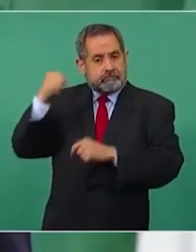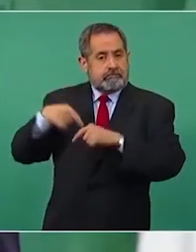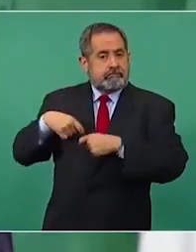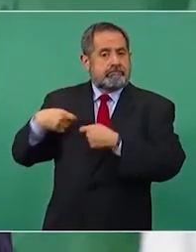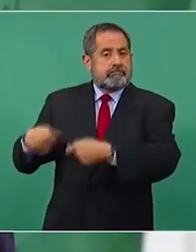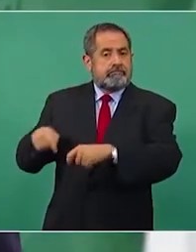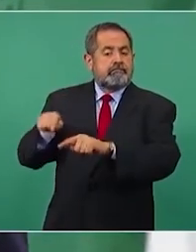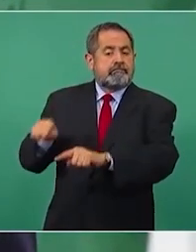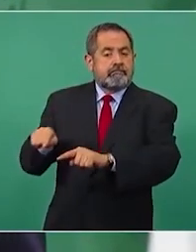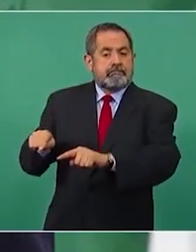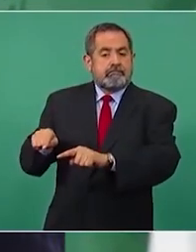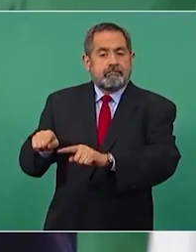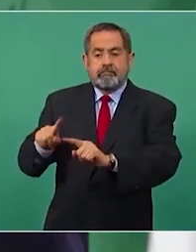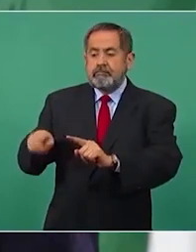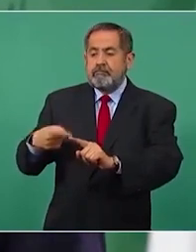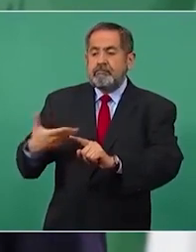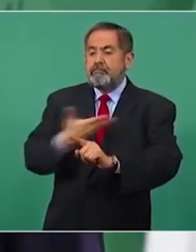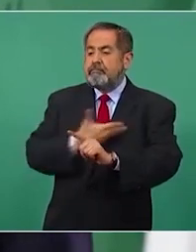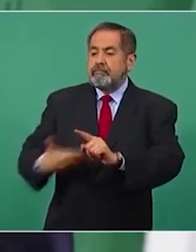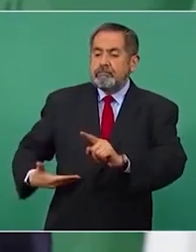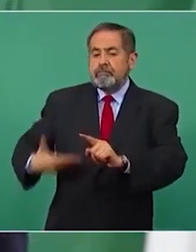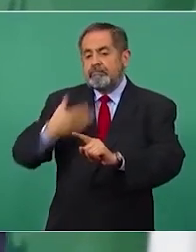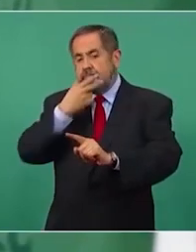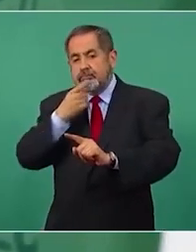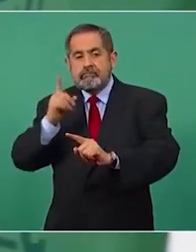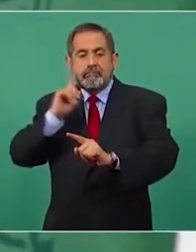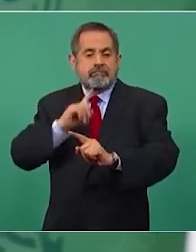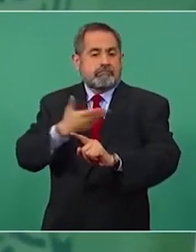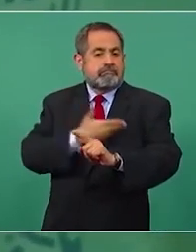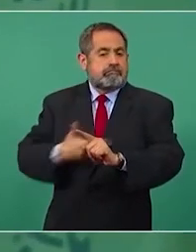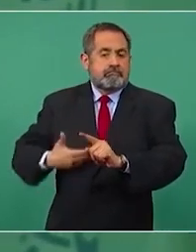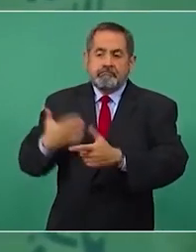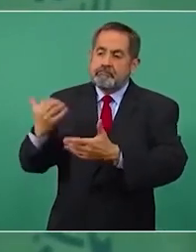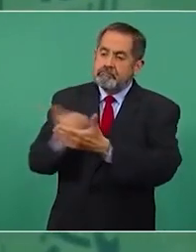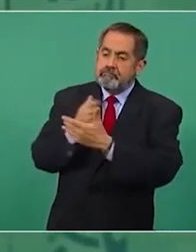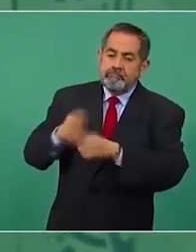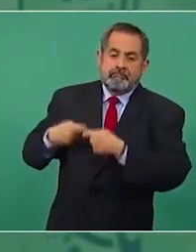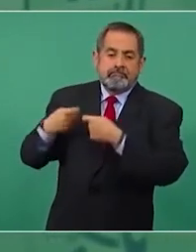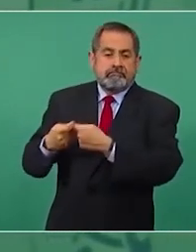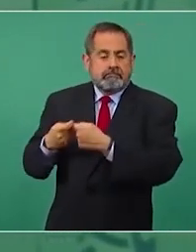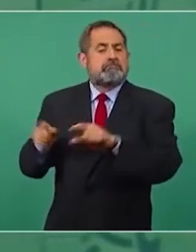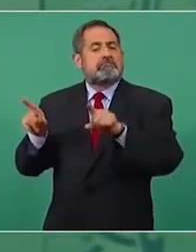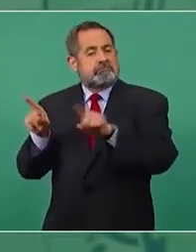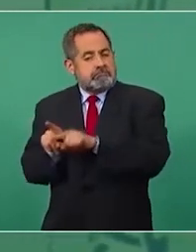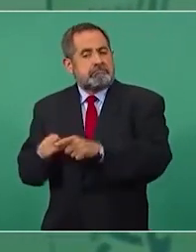Un presidente, una presidenta que